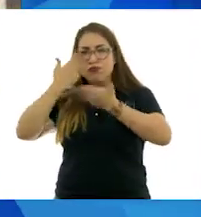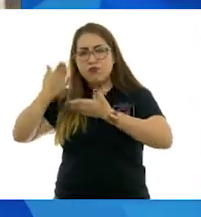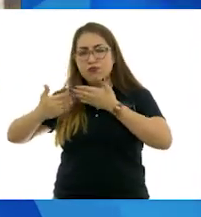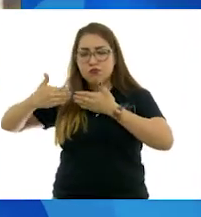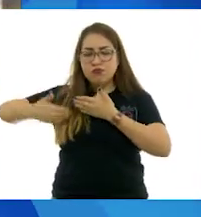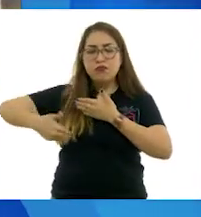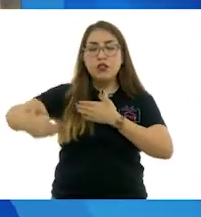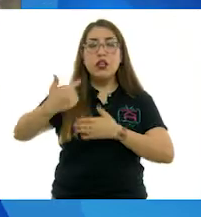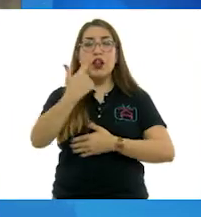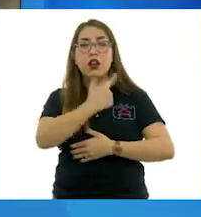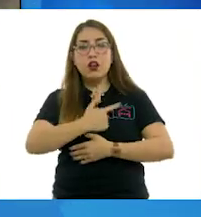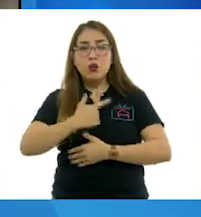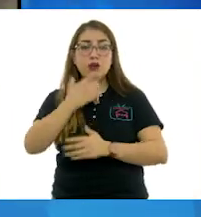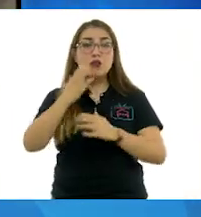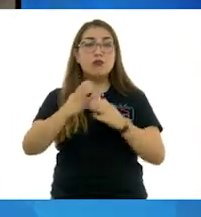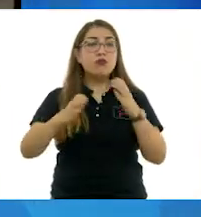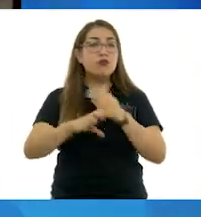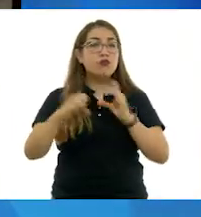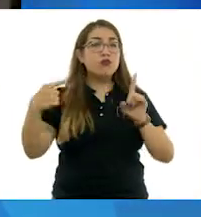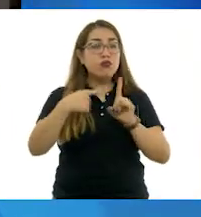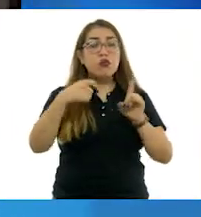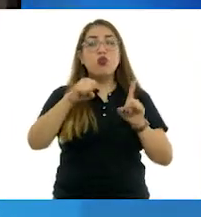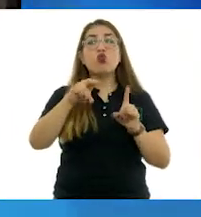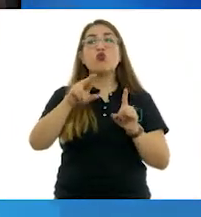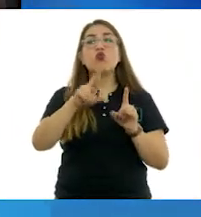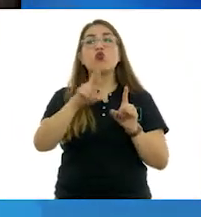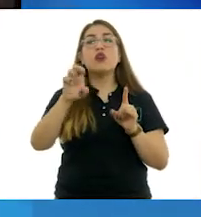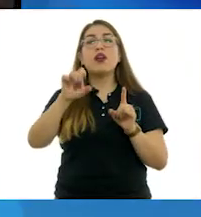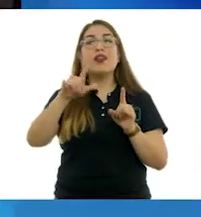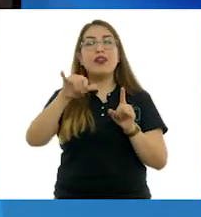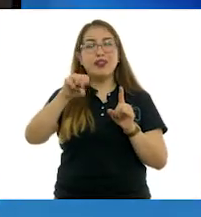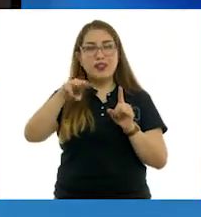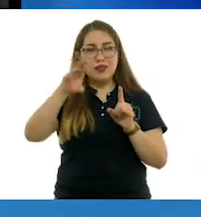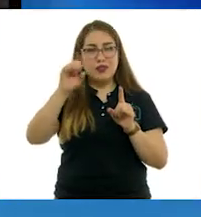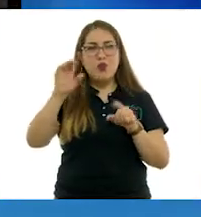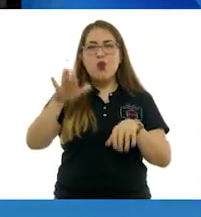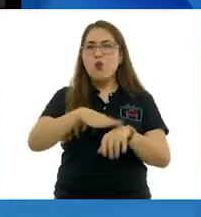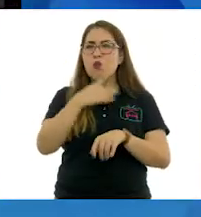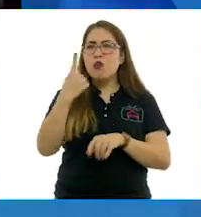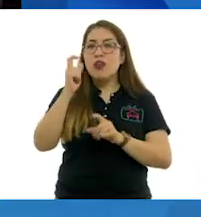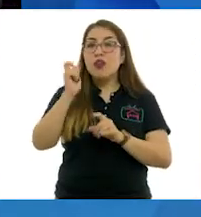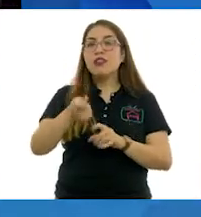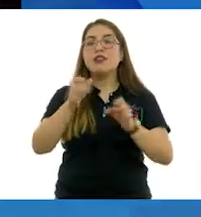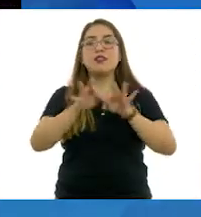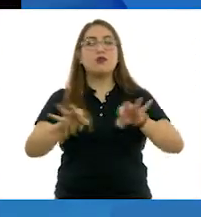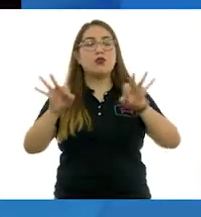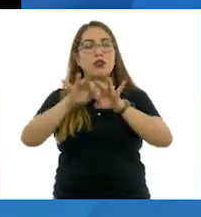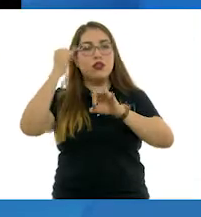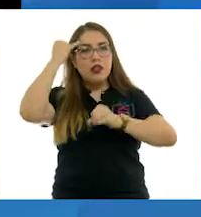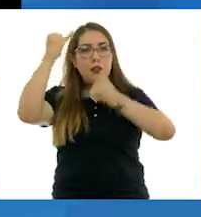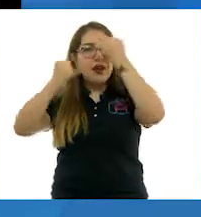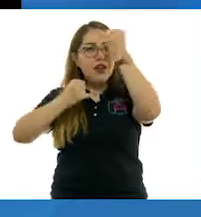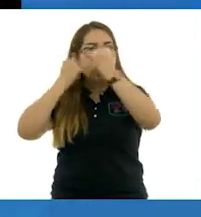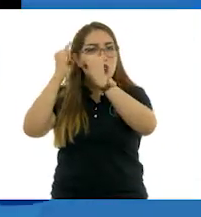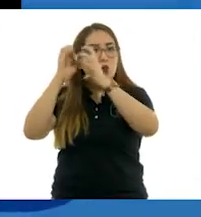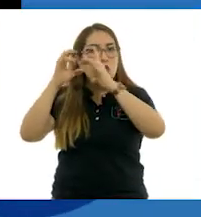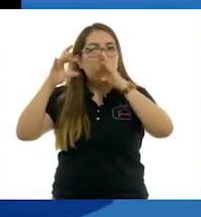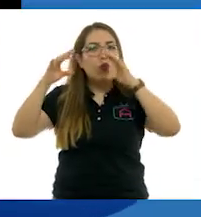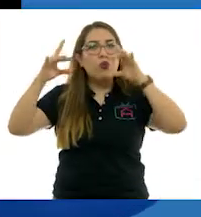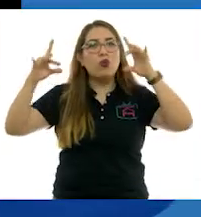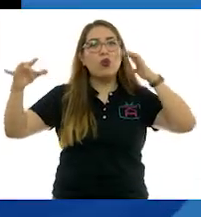principalmente en el surrealismo, por su apasionante defensa de los poderes de la imaginación, una imaginación